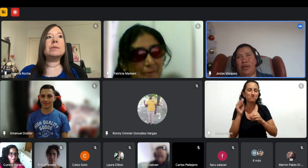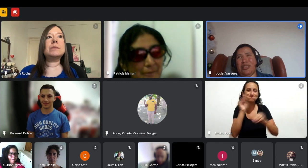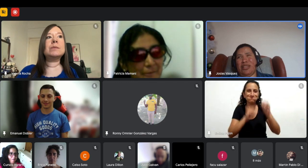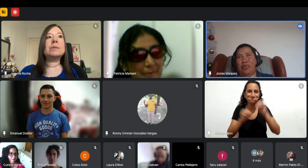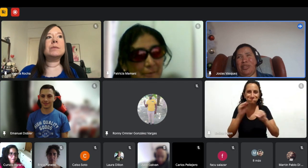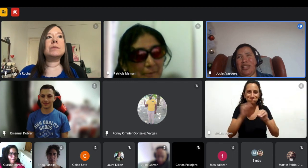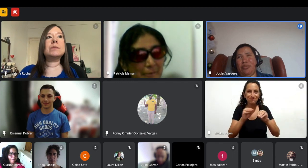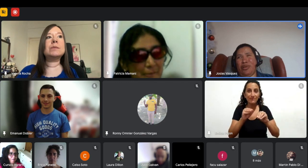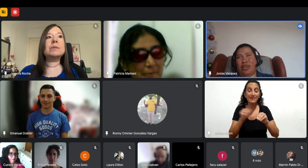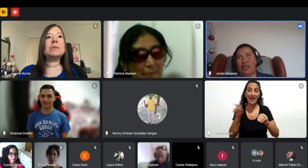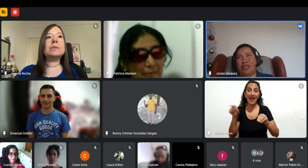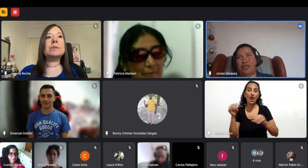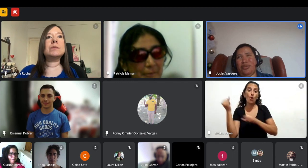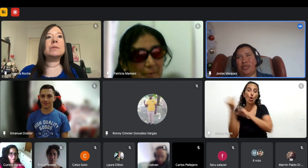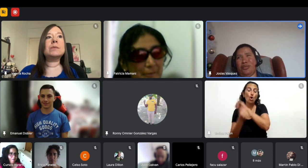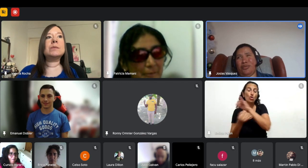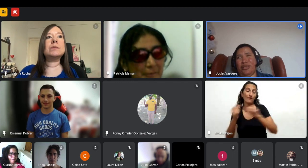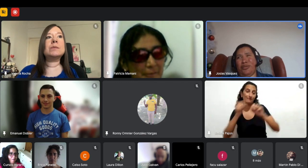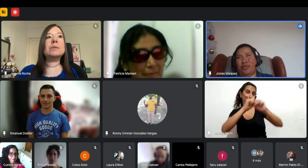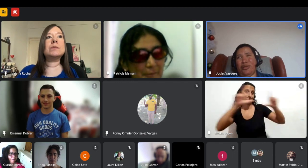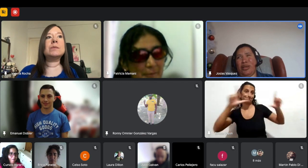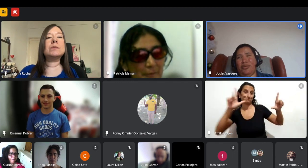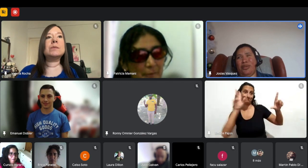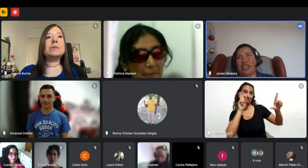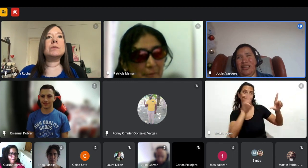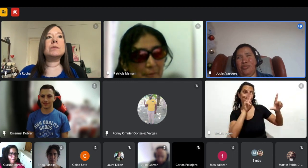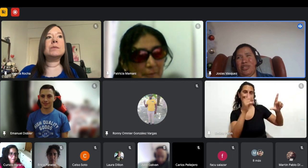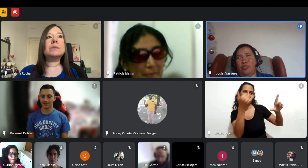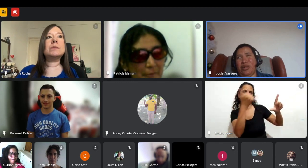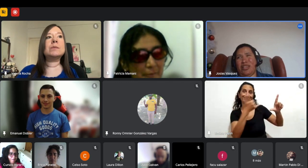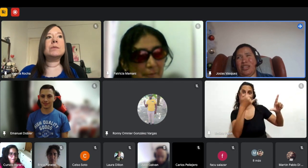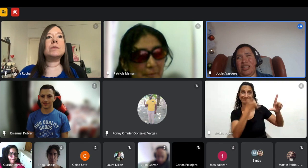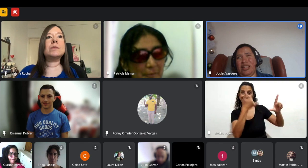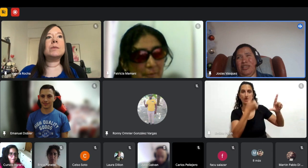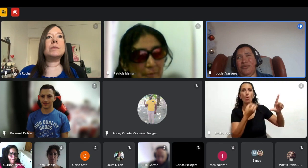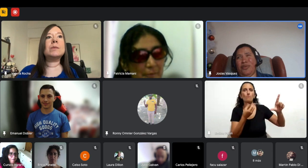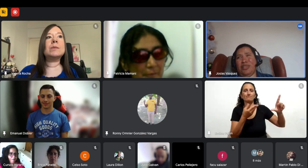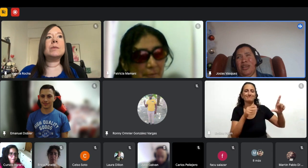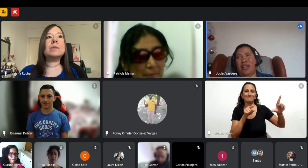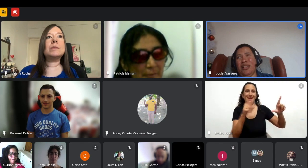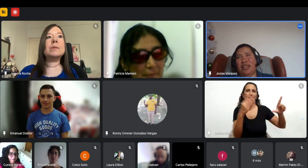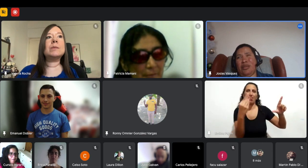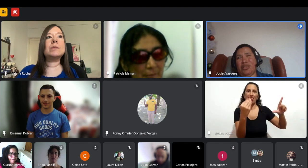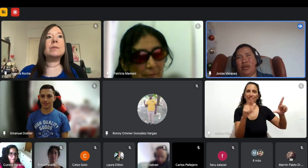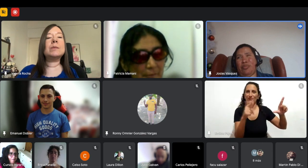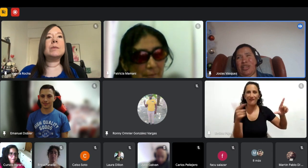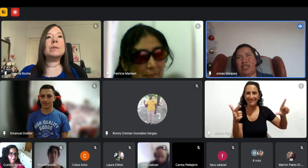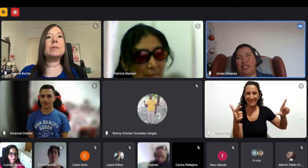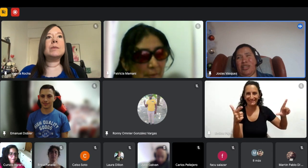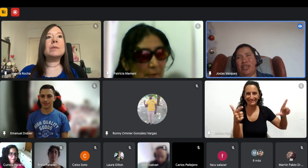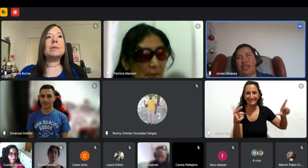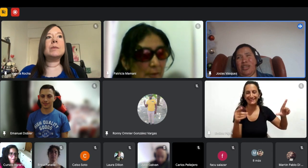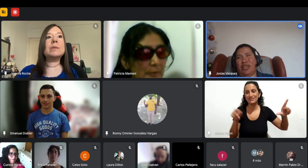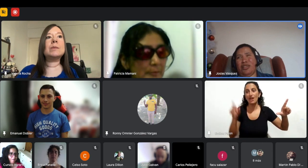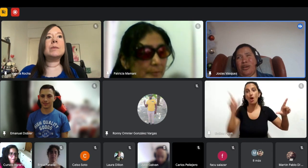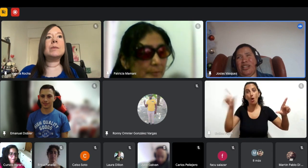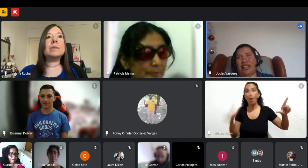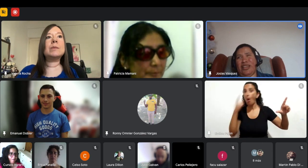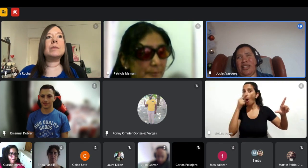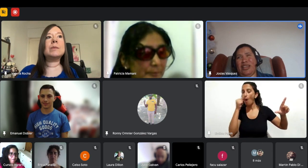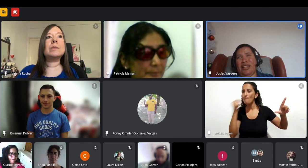describía lo que aparecía en la pantalla porque en ese entonces los lectores todavía no leían como esa parte de la interfaz y me decía aparece este